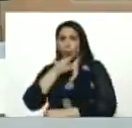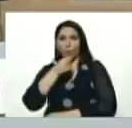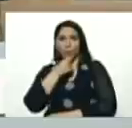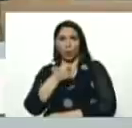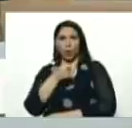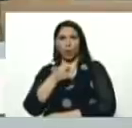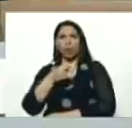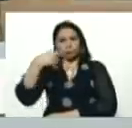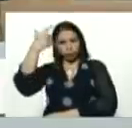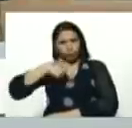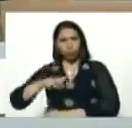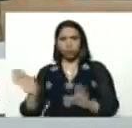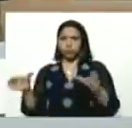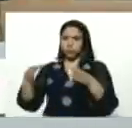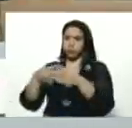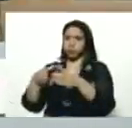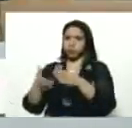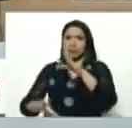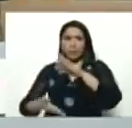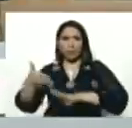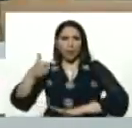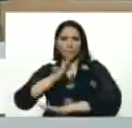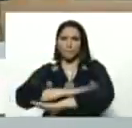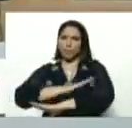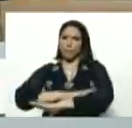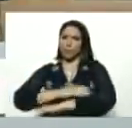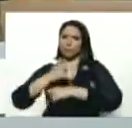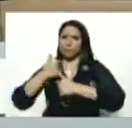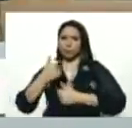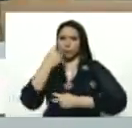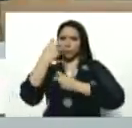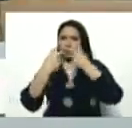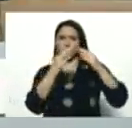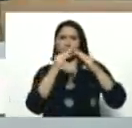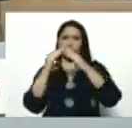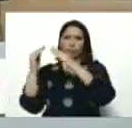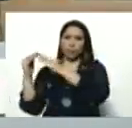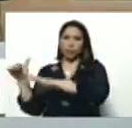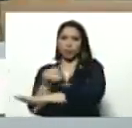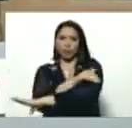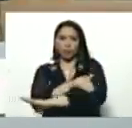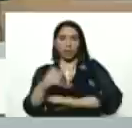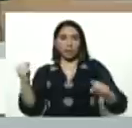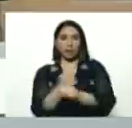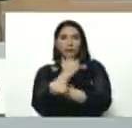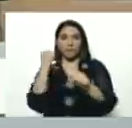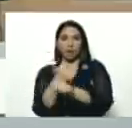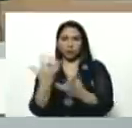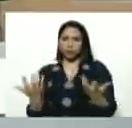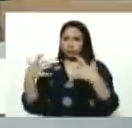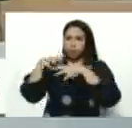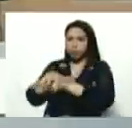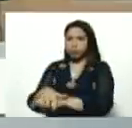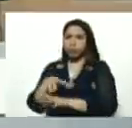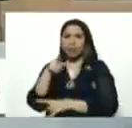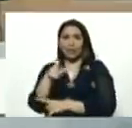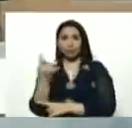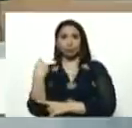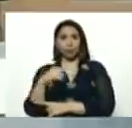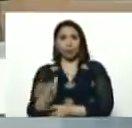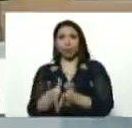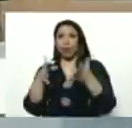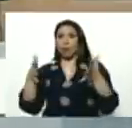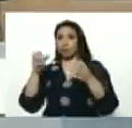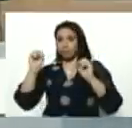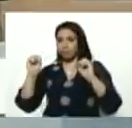una posición, colectiva, y se va disciplinadamente, a las calles, al trabajo, eso tiene un gran mérito,